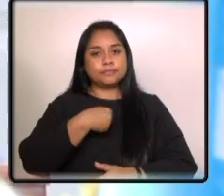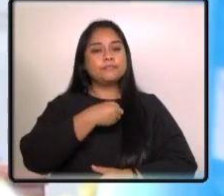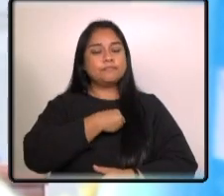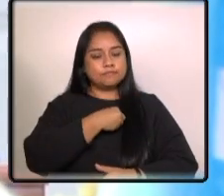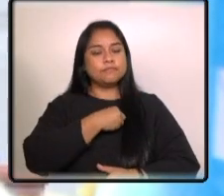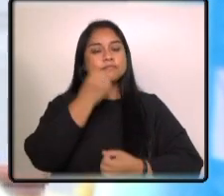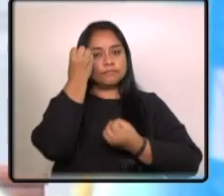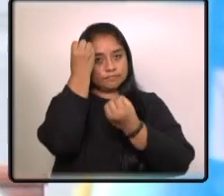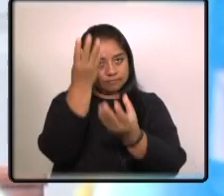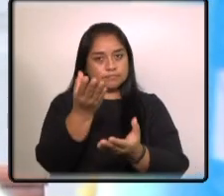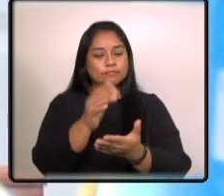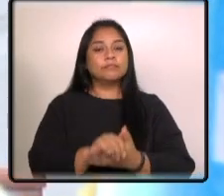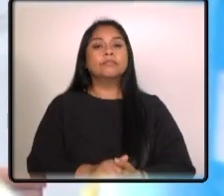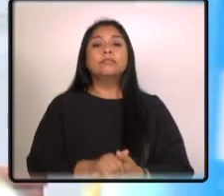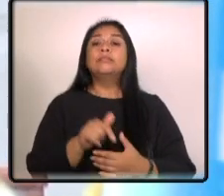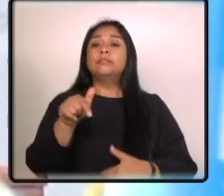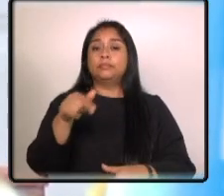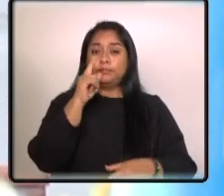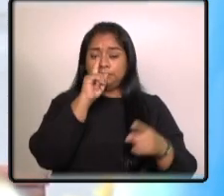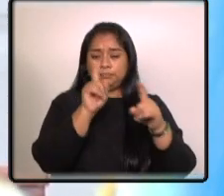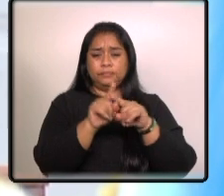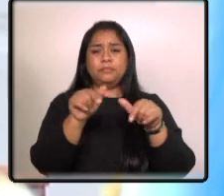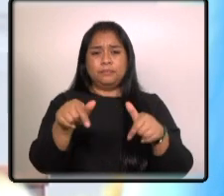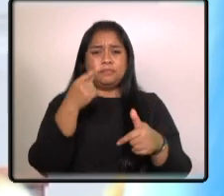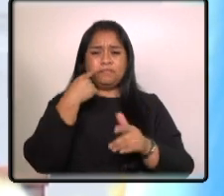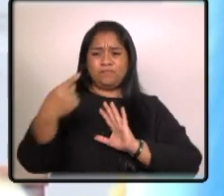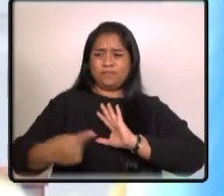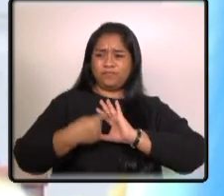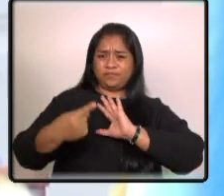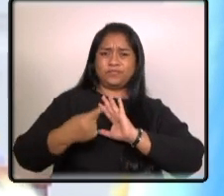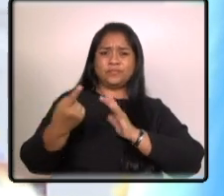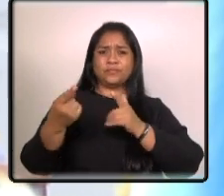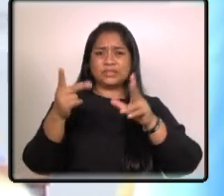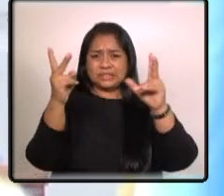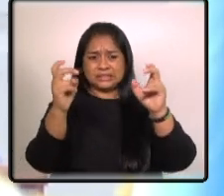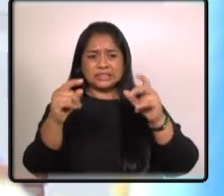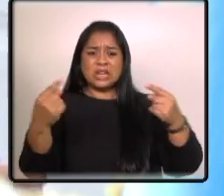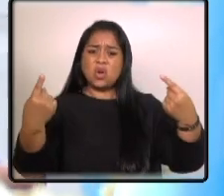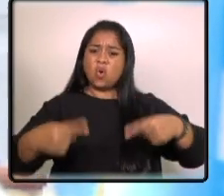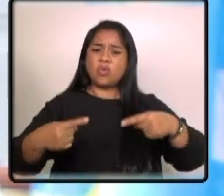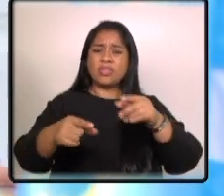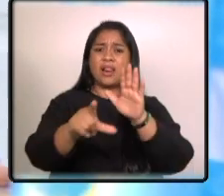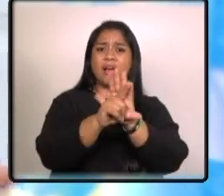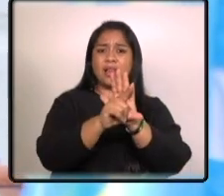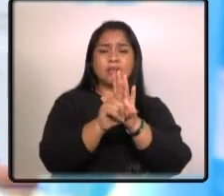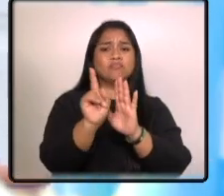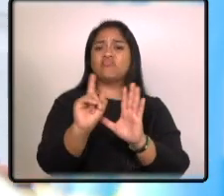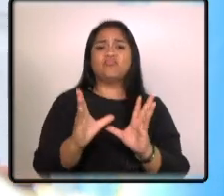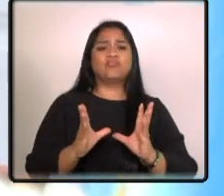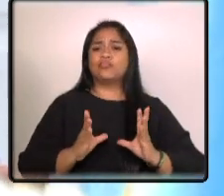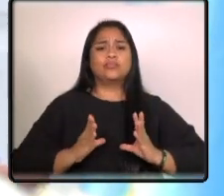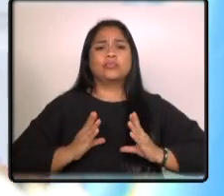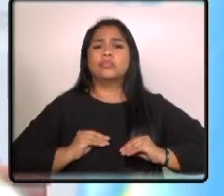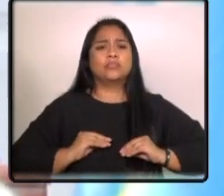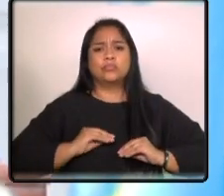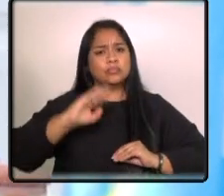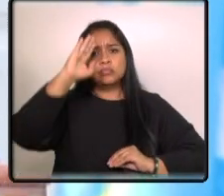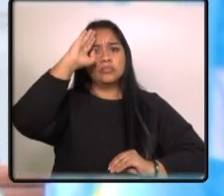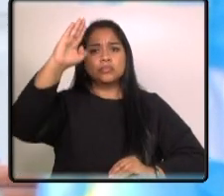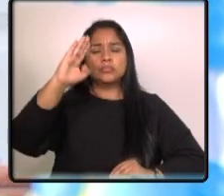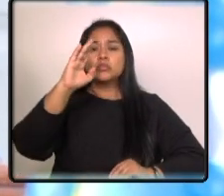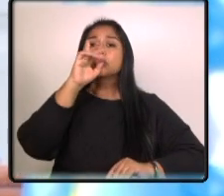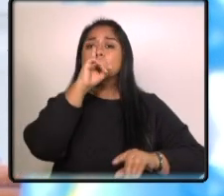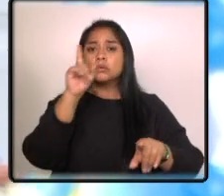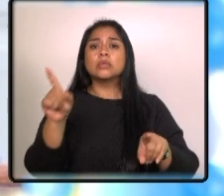enfático que tales actos contrario a la ley no se tolerarán por el mando del ejército y al